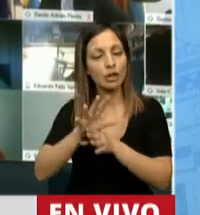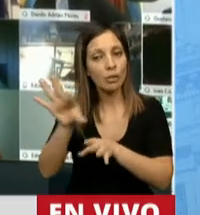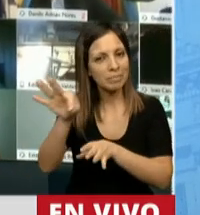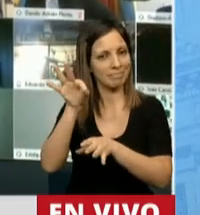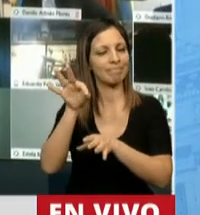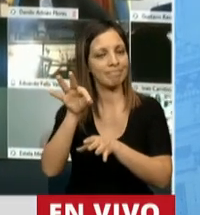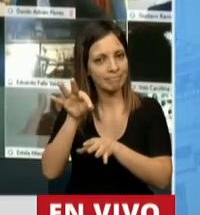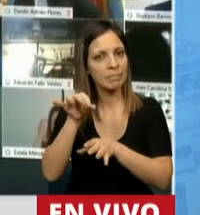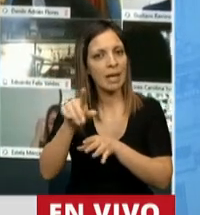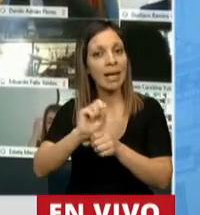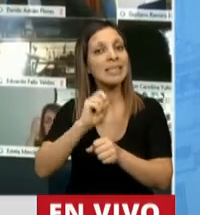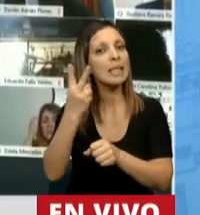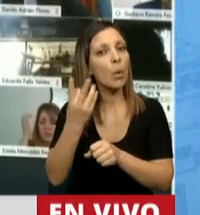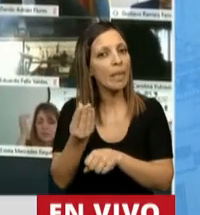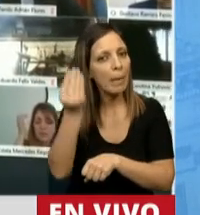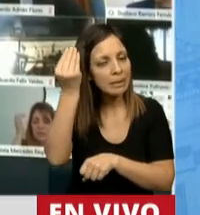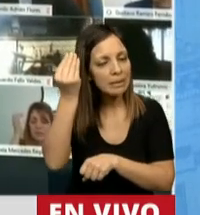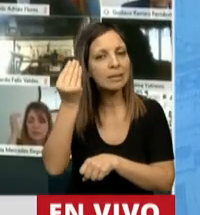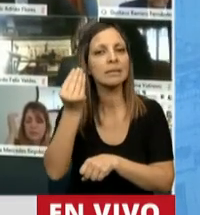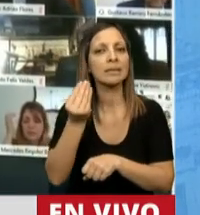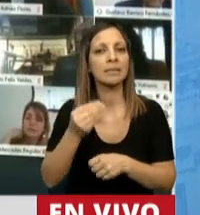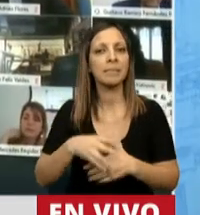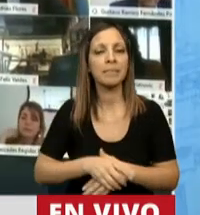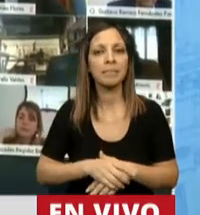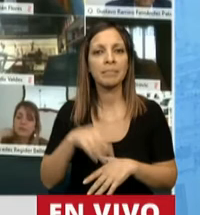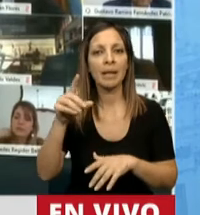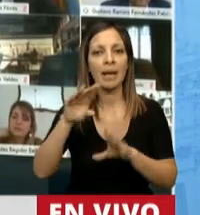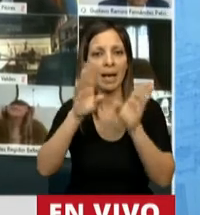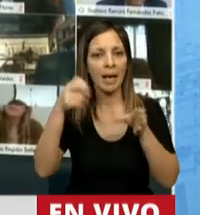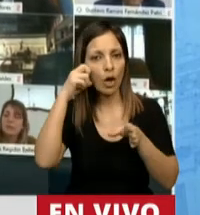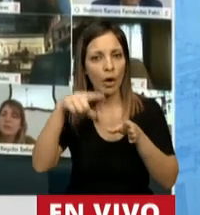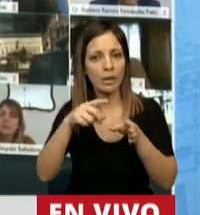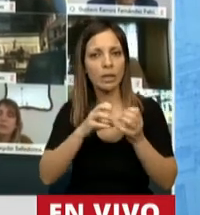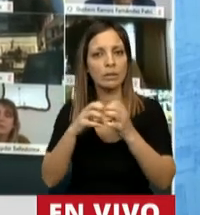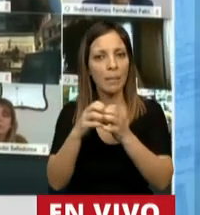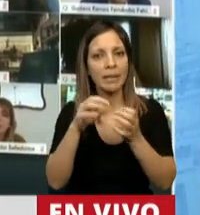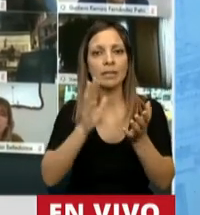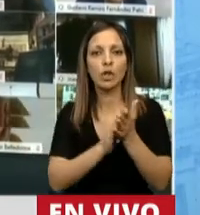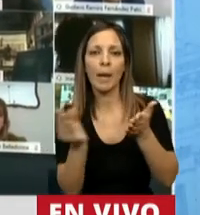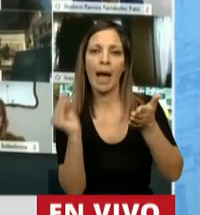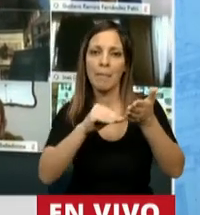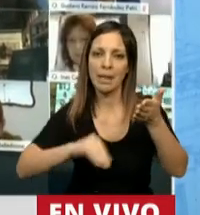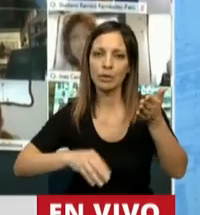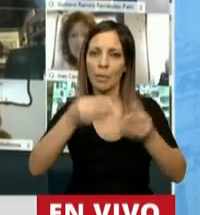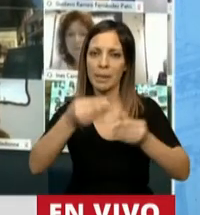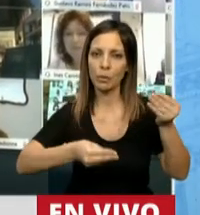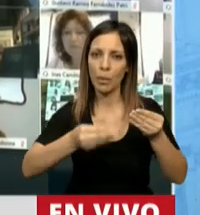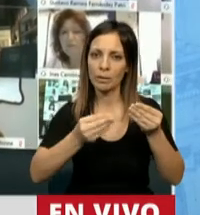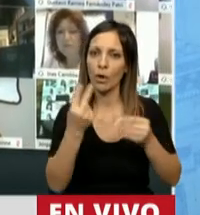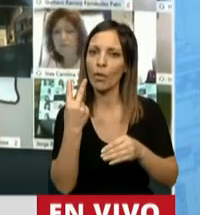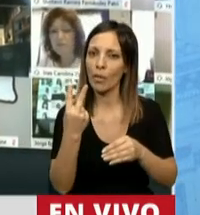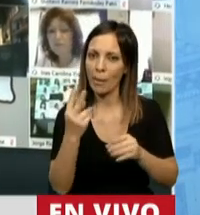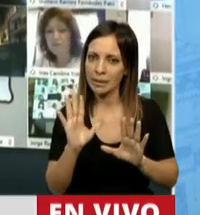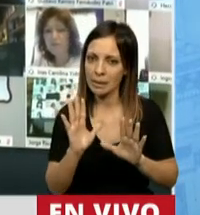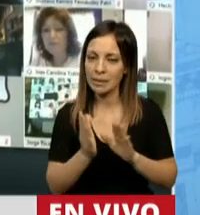resaltar. Es la segunda vez que el Parlamento trata una ampliación de presupuesto. La